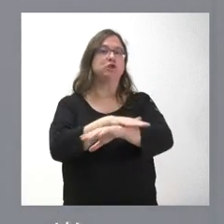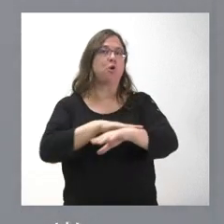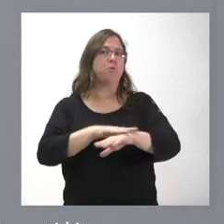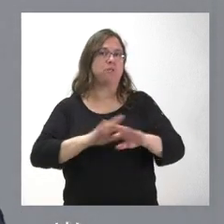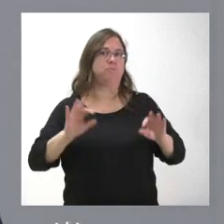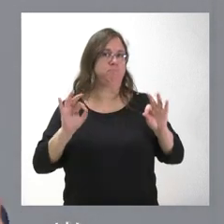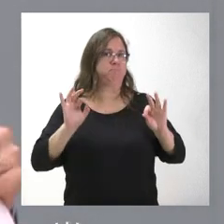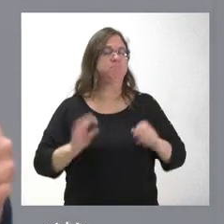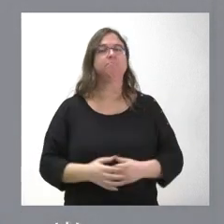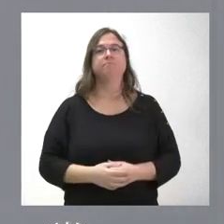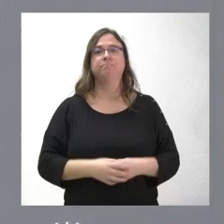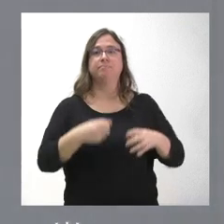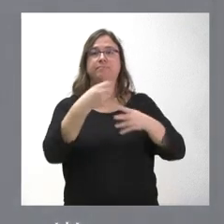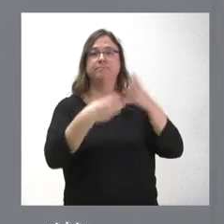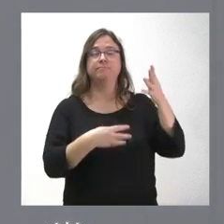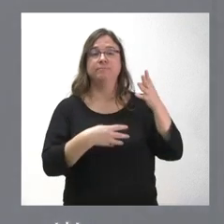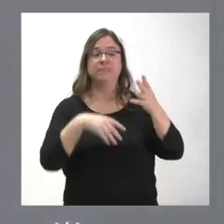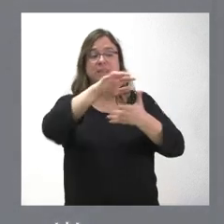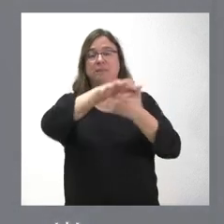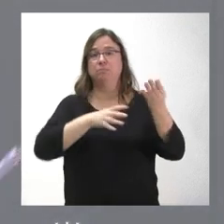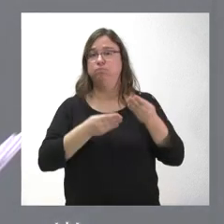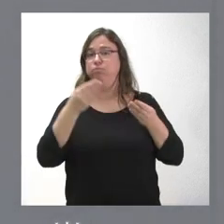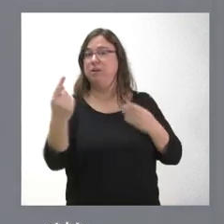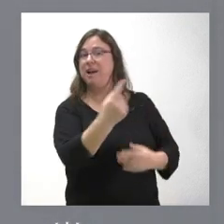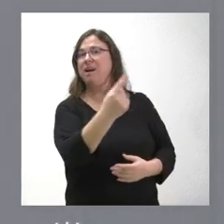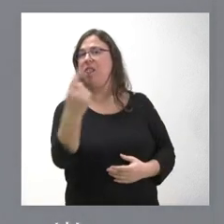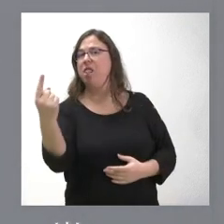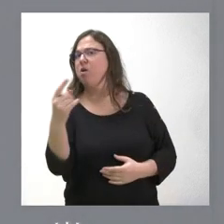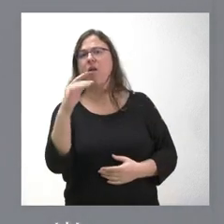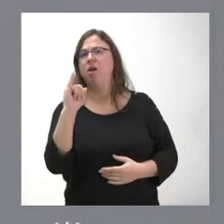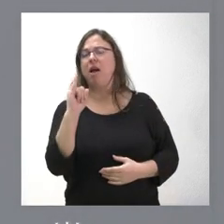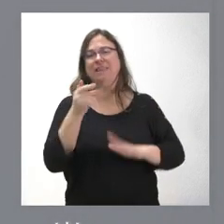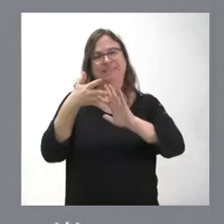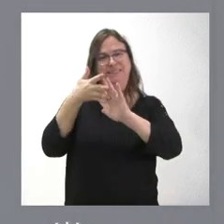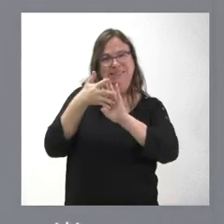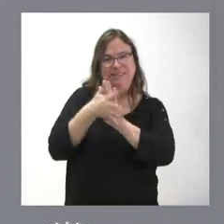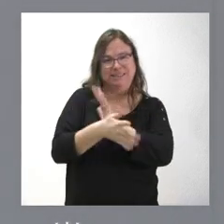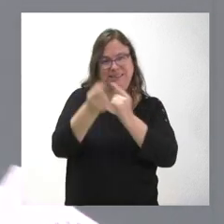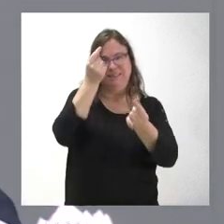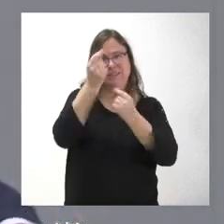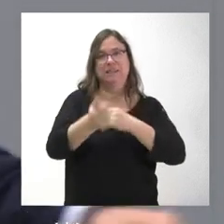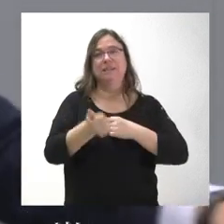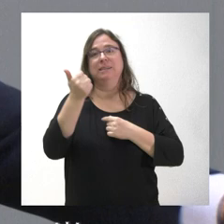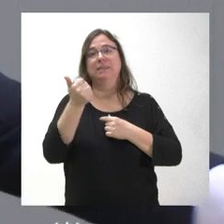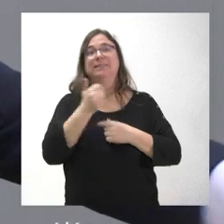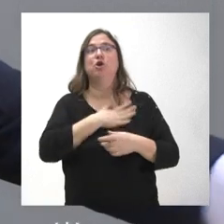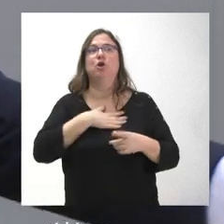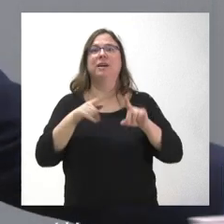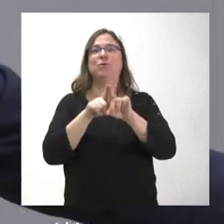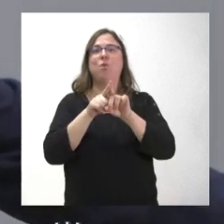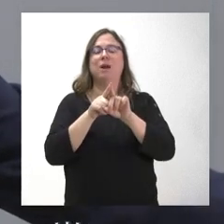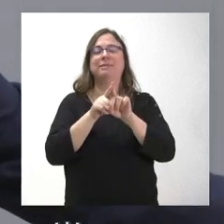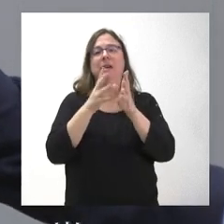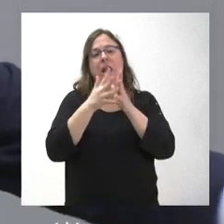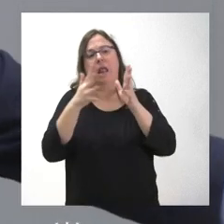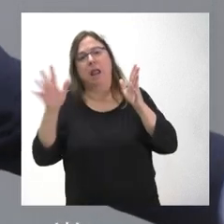Gobierno. En la nota de prensa de cada uno de los temas tienen ustedes una exposición mucho más detallada. No he querido tampoco entrar al